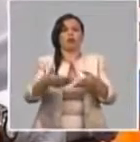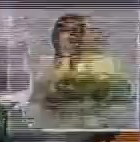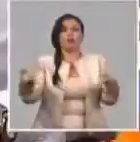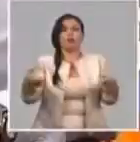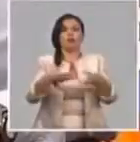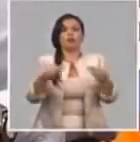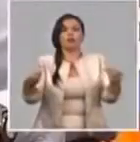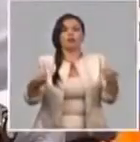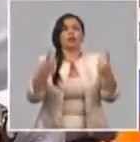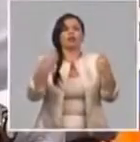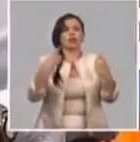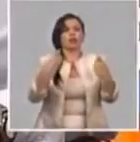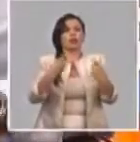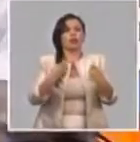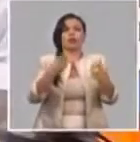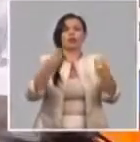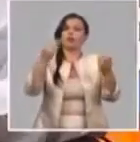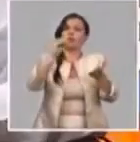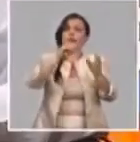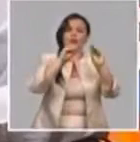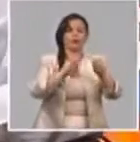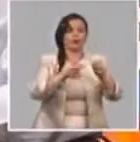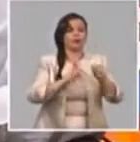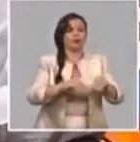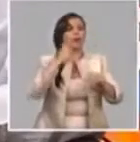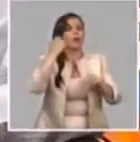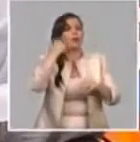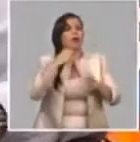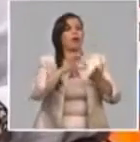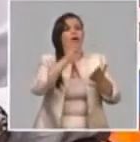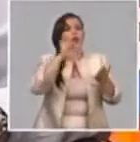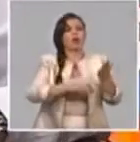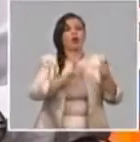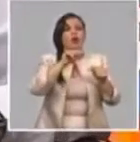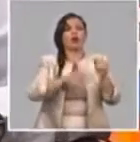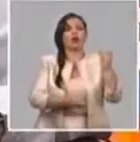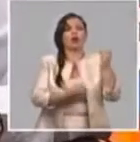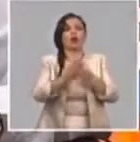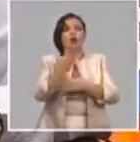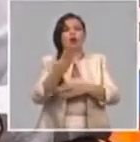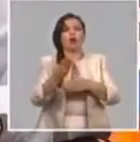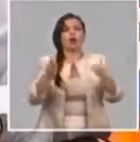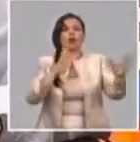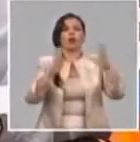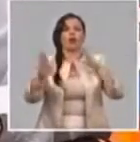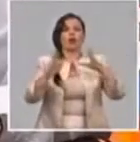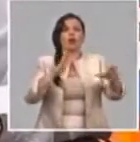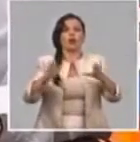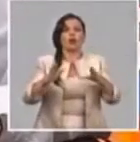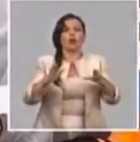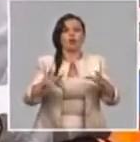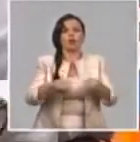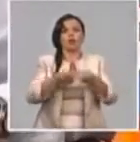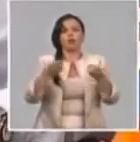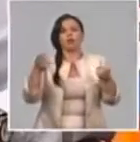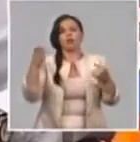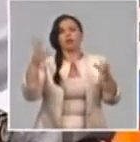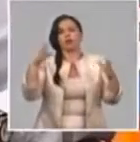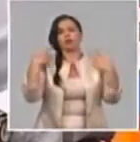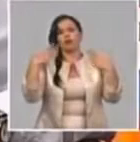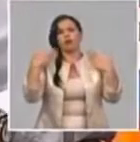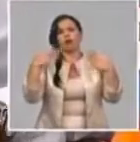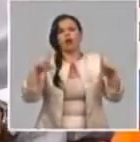arroz. Y ahora diseñamos una campaña de primavera de unas 95.000 hectáreas. Estamos incumpliendo hasta la fecha